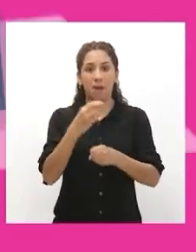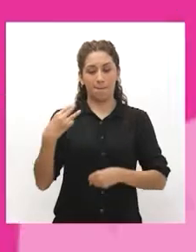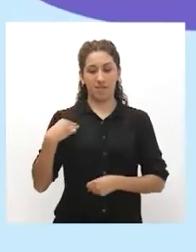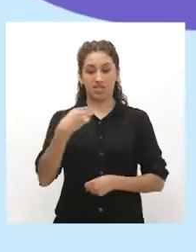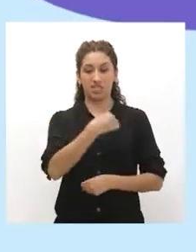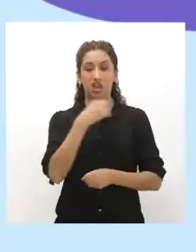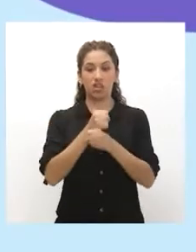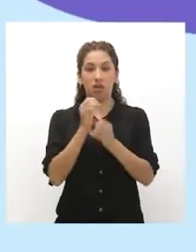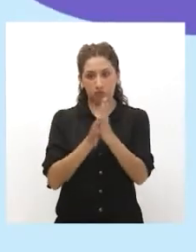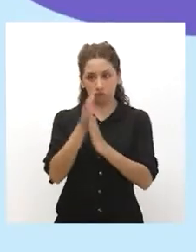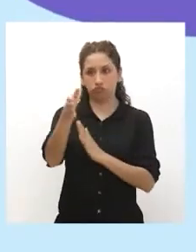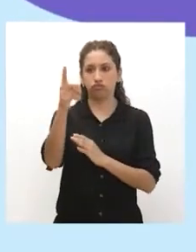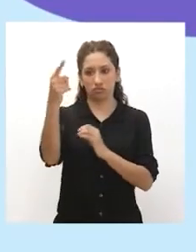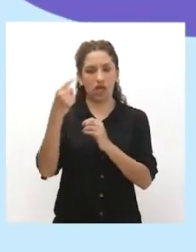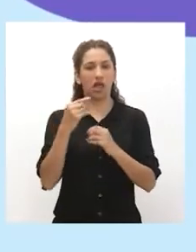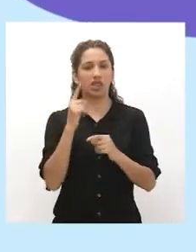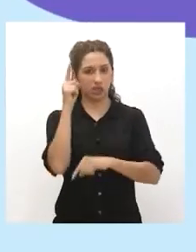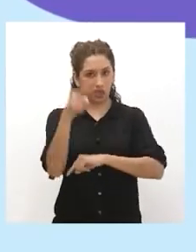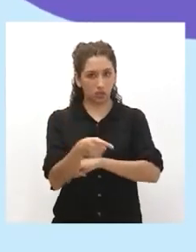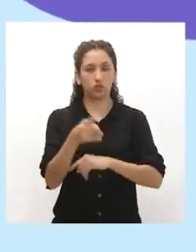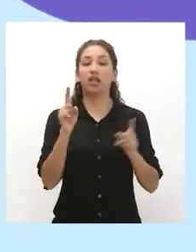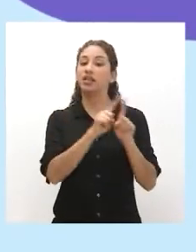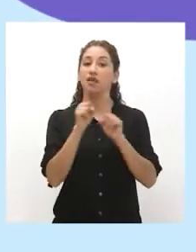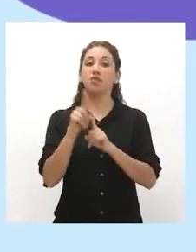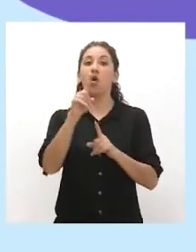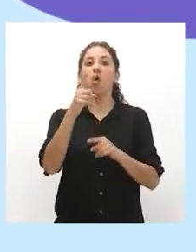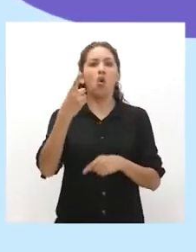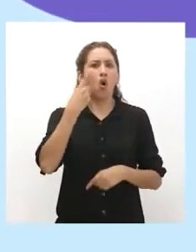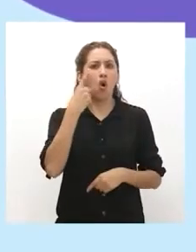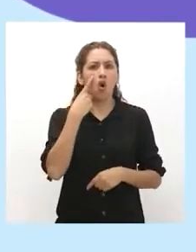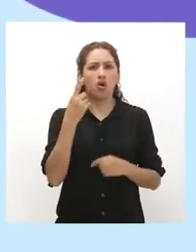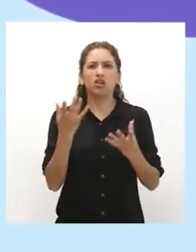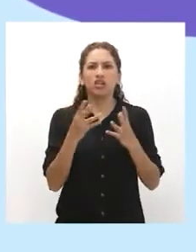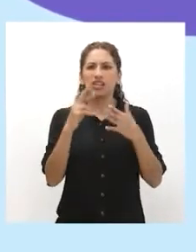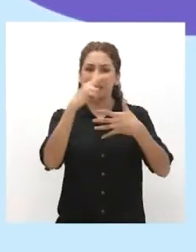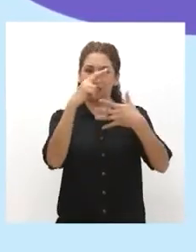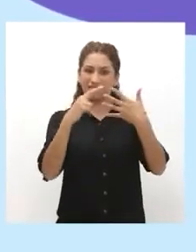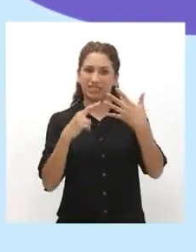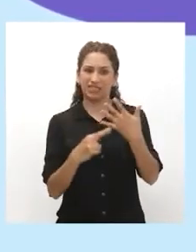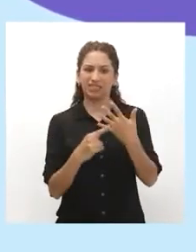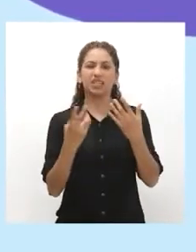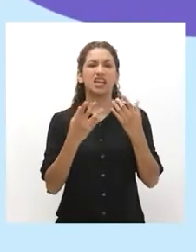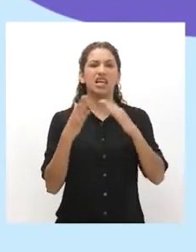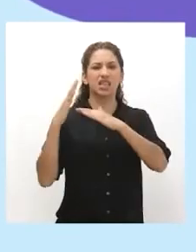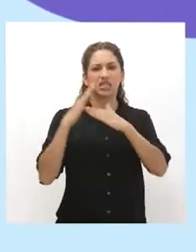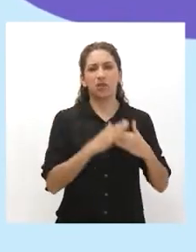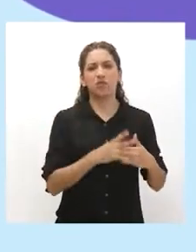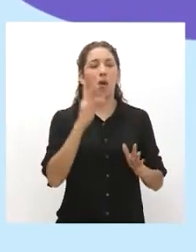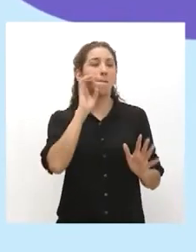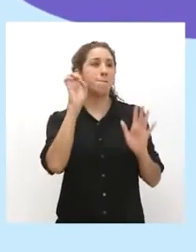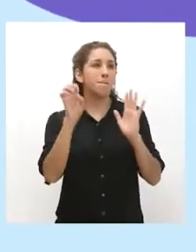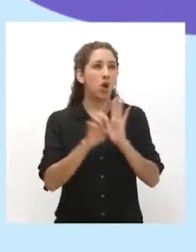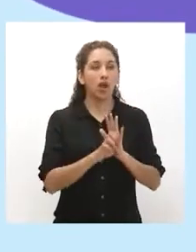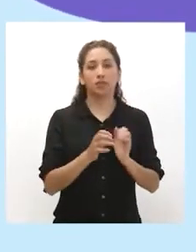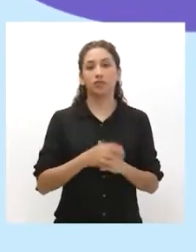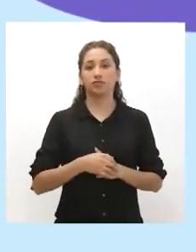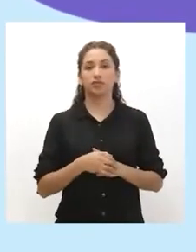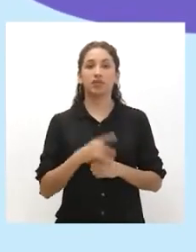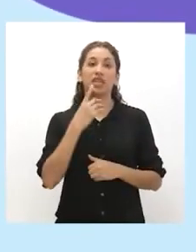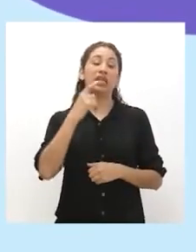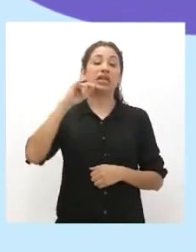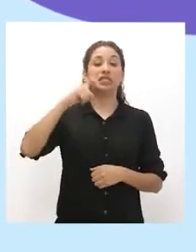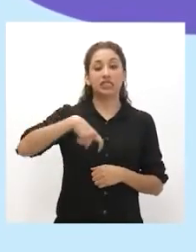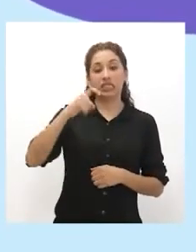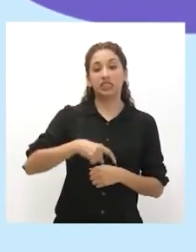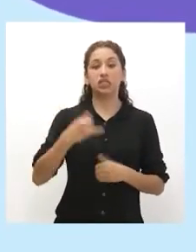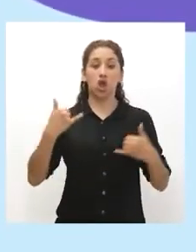Trabajo. Y si conoces de una convocatoria laboral que tenga requisitos discriminatorios como, por ejemplo, se